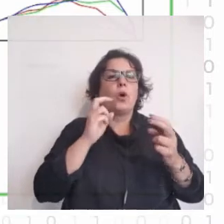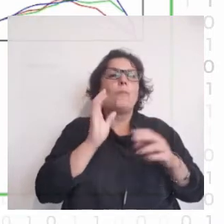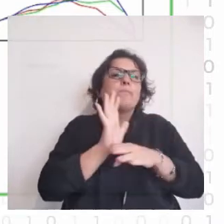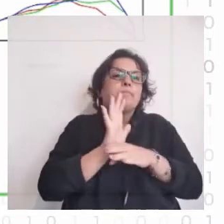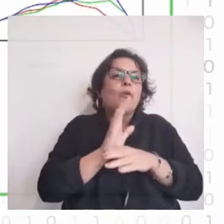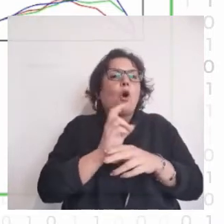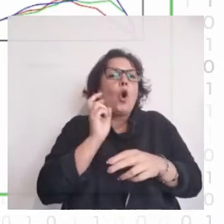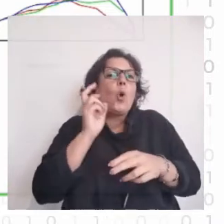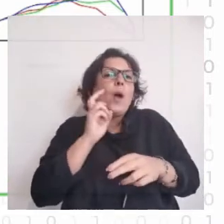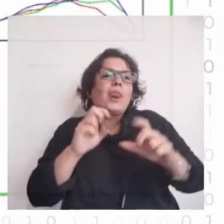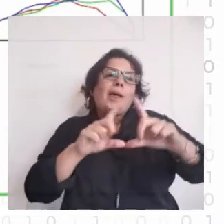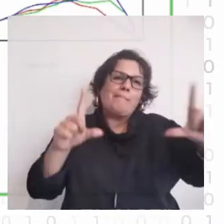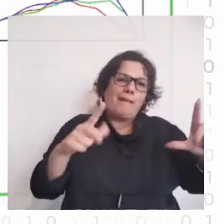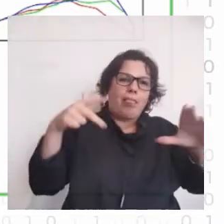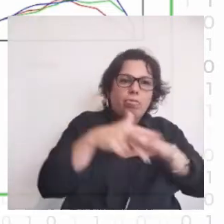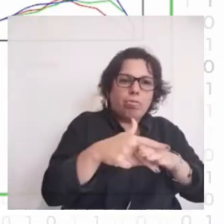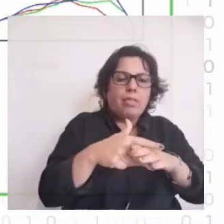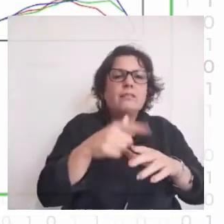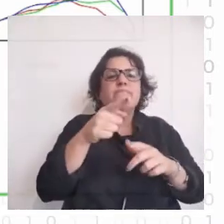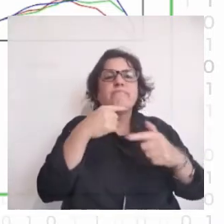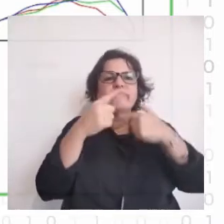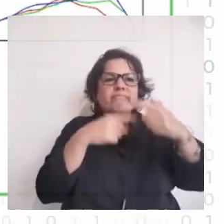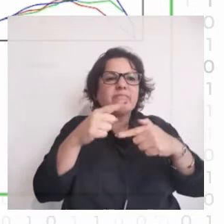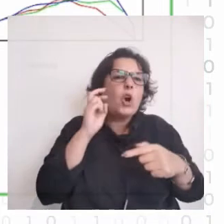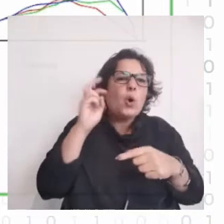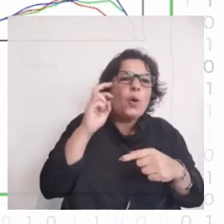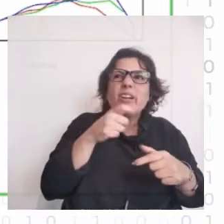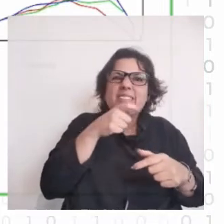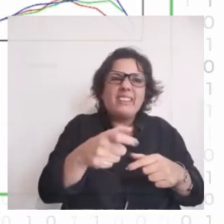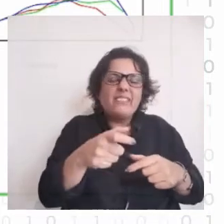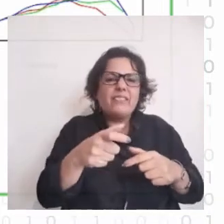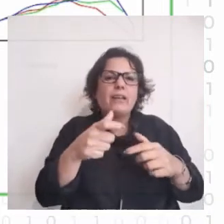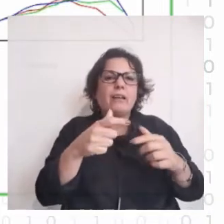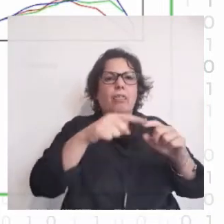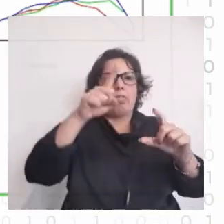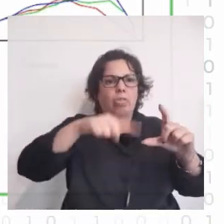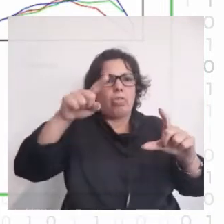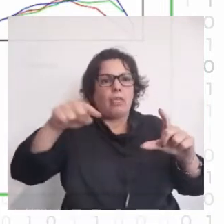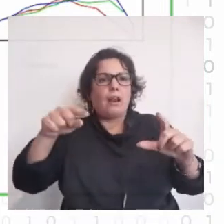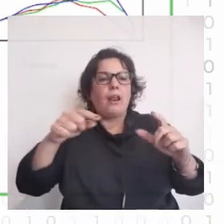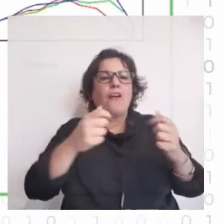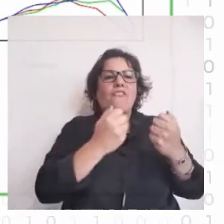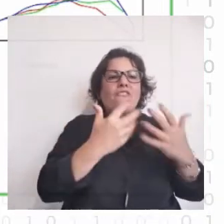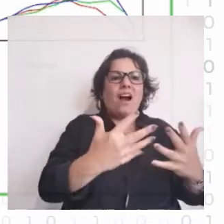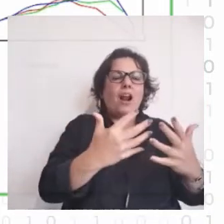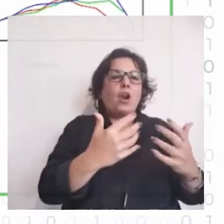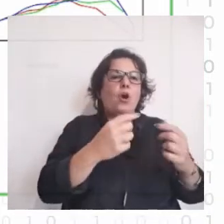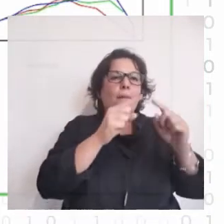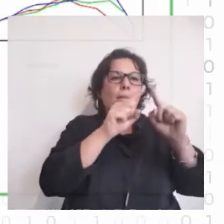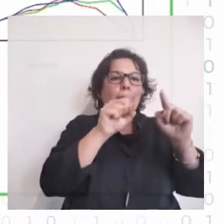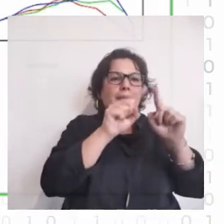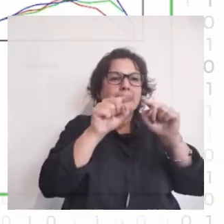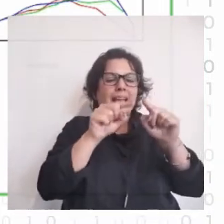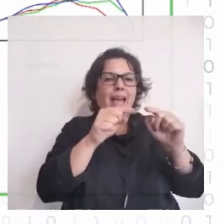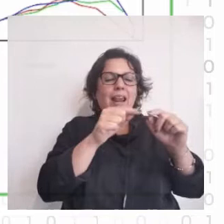contexto a lo que nos referimos con ruido de la imagen es a la variación que hay entre el valor que muestra un píxel y el color